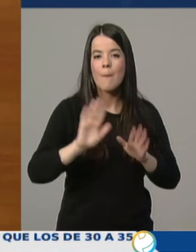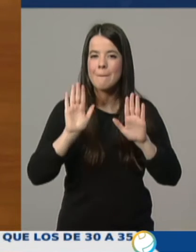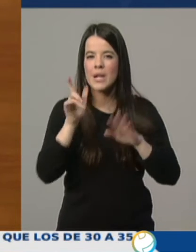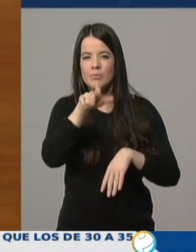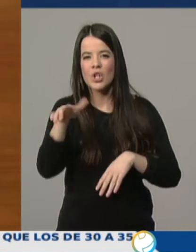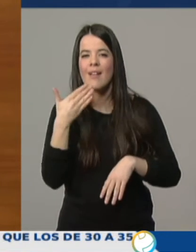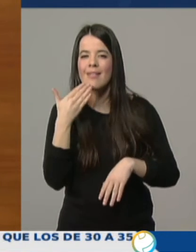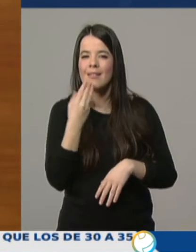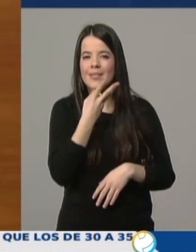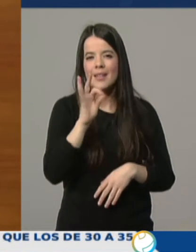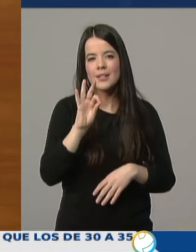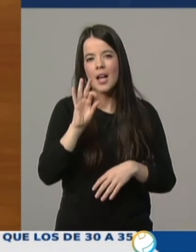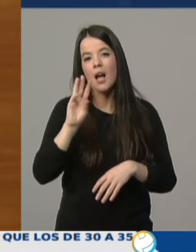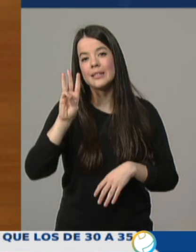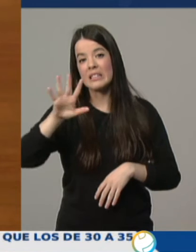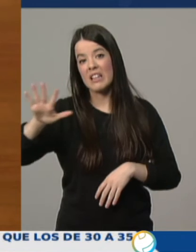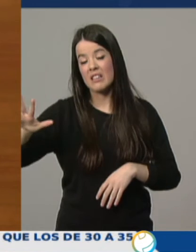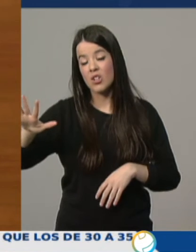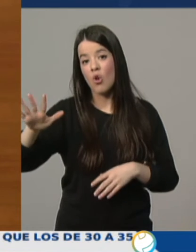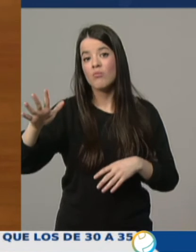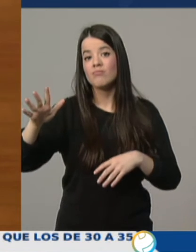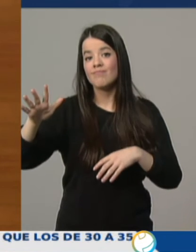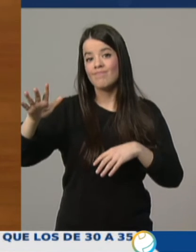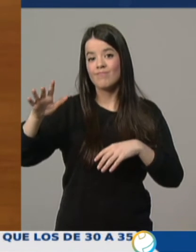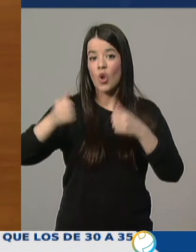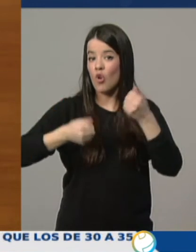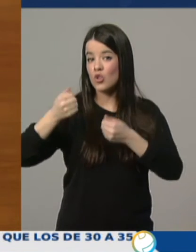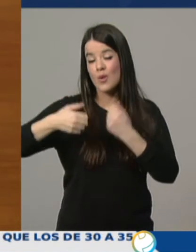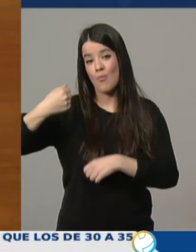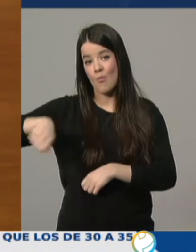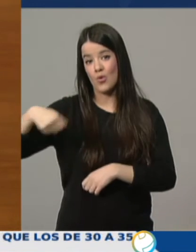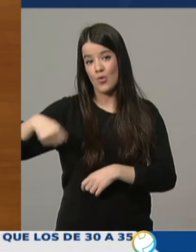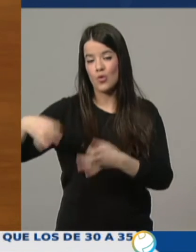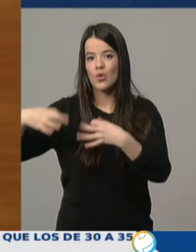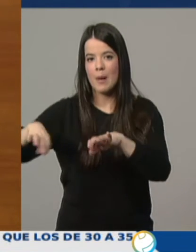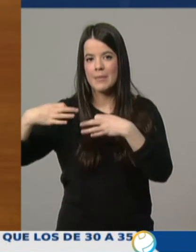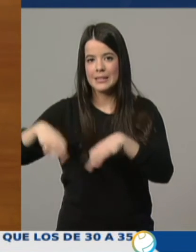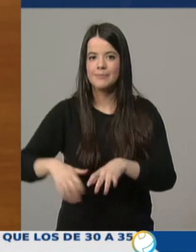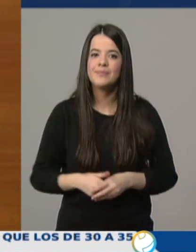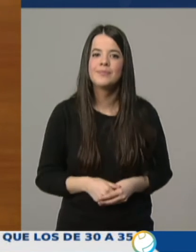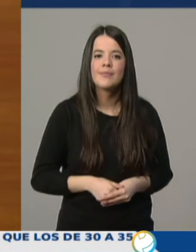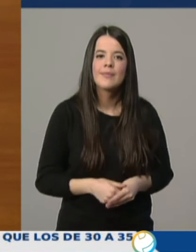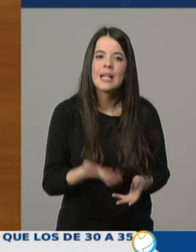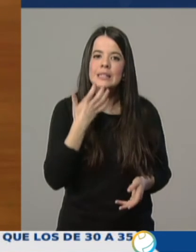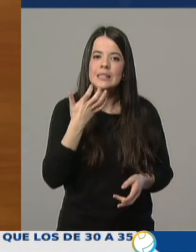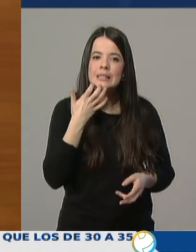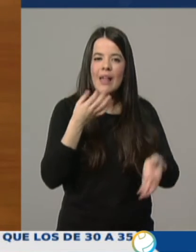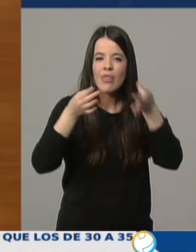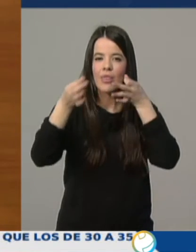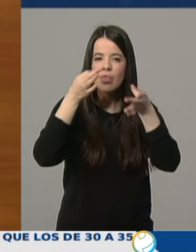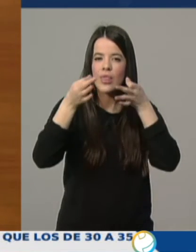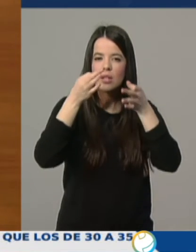35 se mueven principalmente en coche y en moto. Es más, si se analiza la evolución de los datos